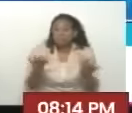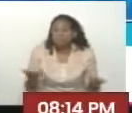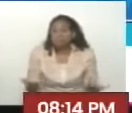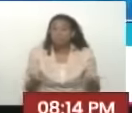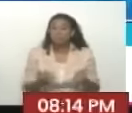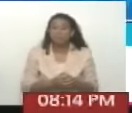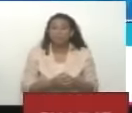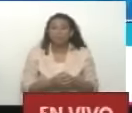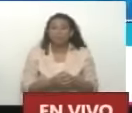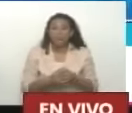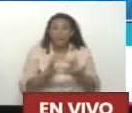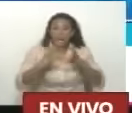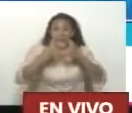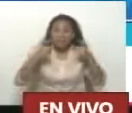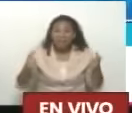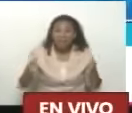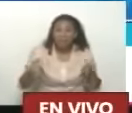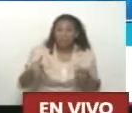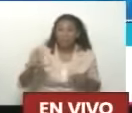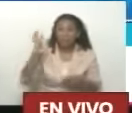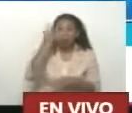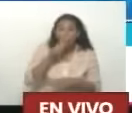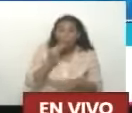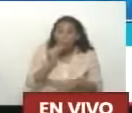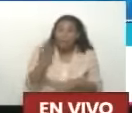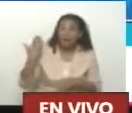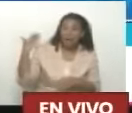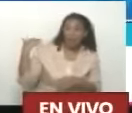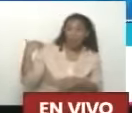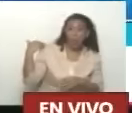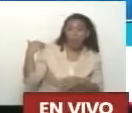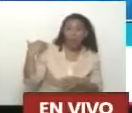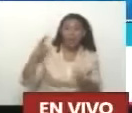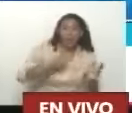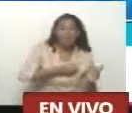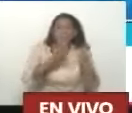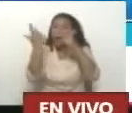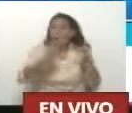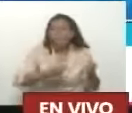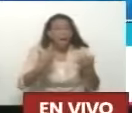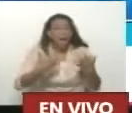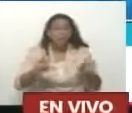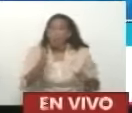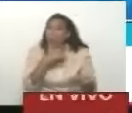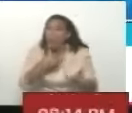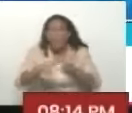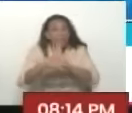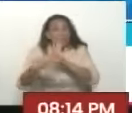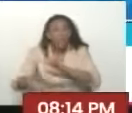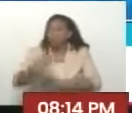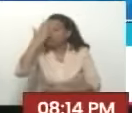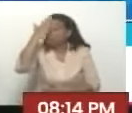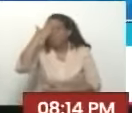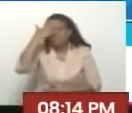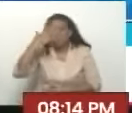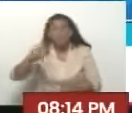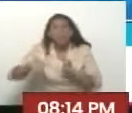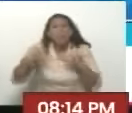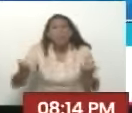Una generación Que había crecido Con la negación Absoluta De sus derechos En medio De un estado Represivo